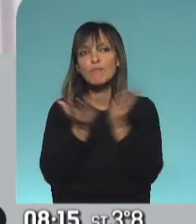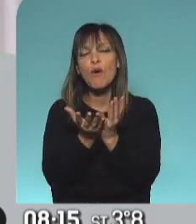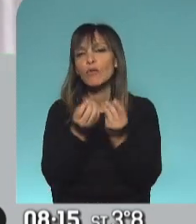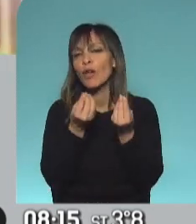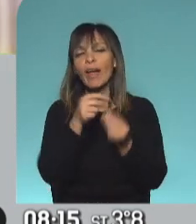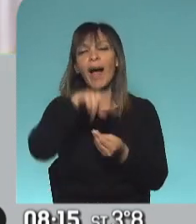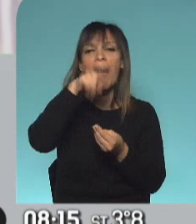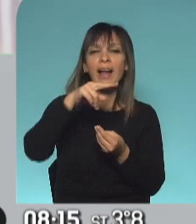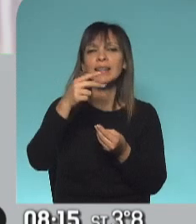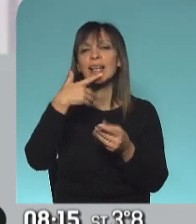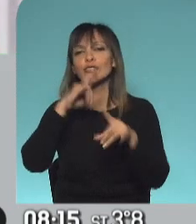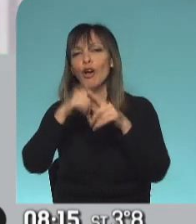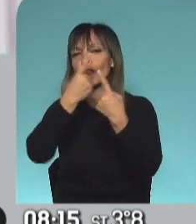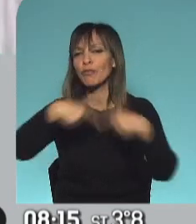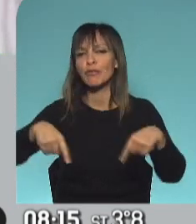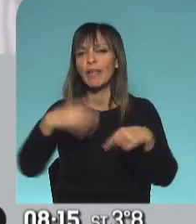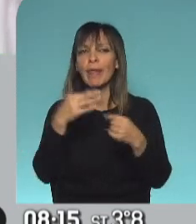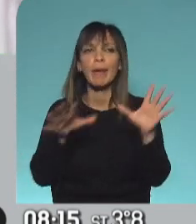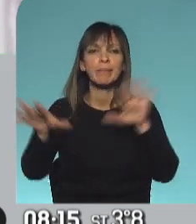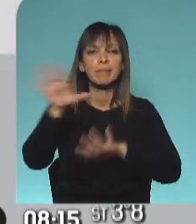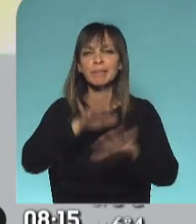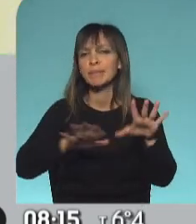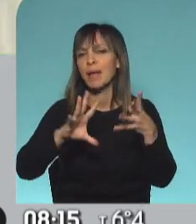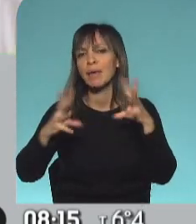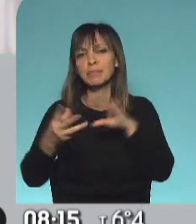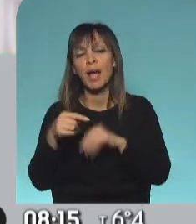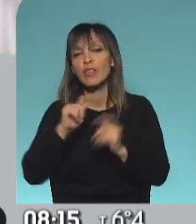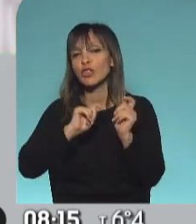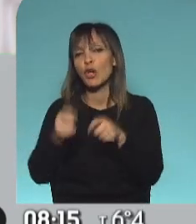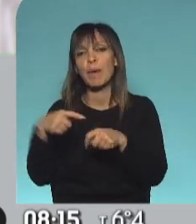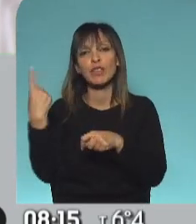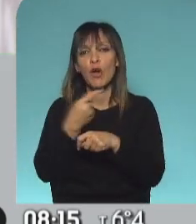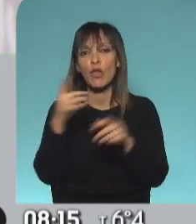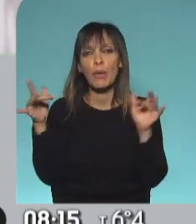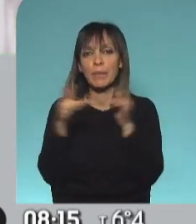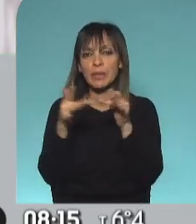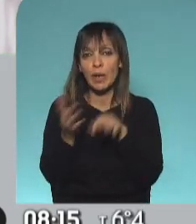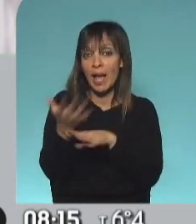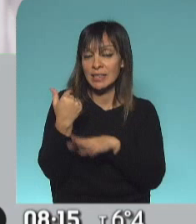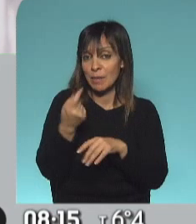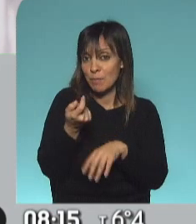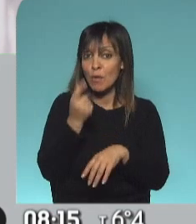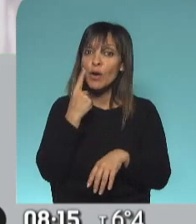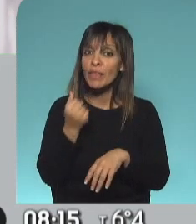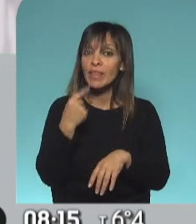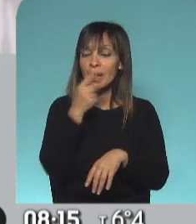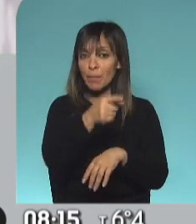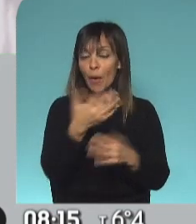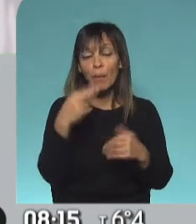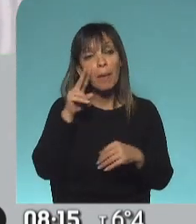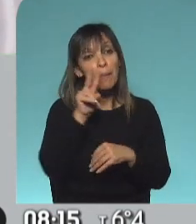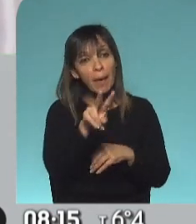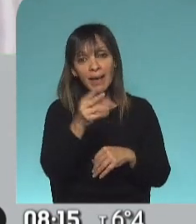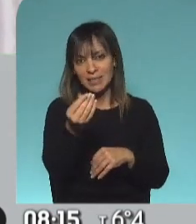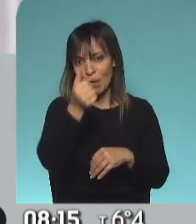ha tenido que reordenarse y pasó a ser todo virtual. Hace muy poquitos días estábamos hablando de la posibilidad que vas a tener de ver este fin de